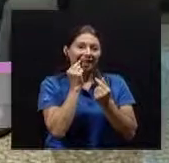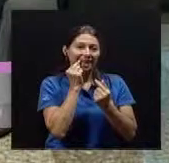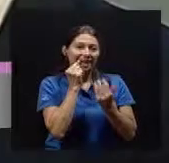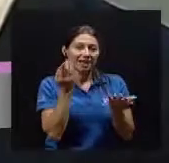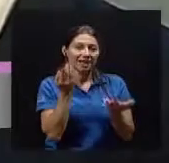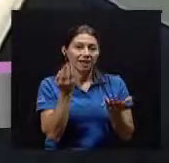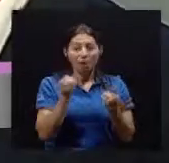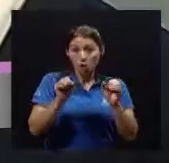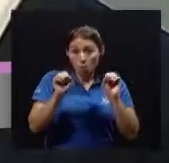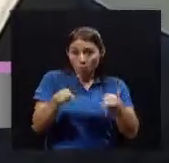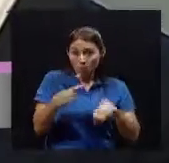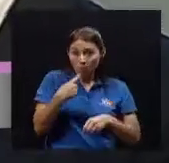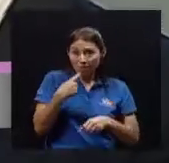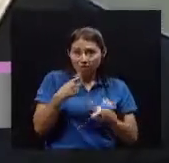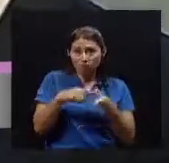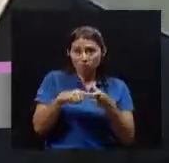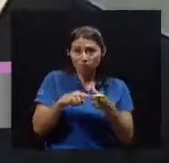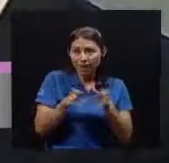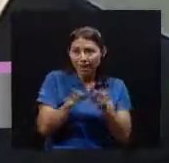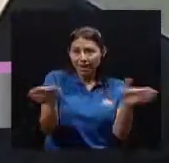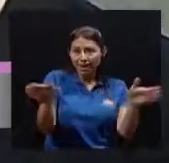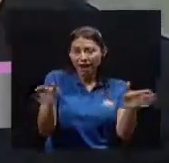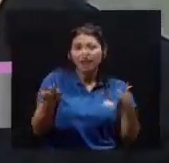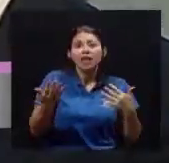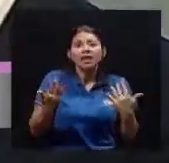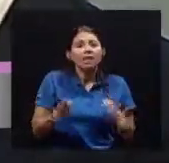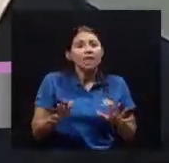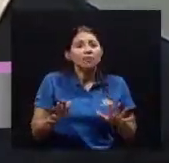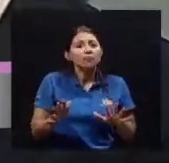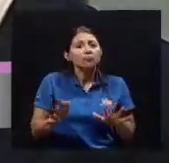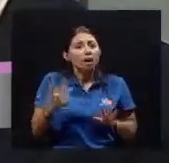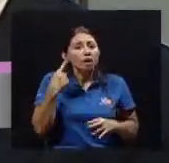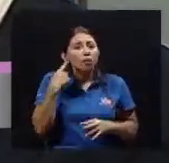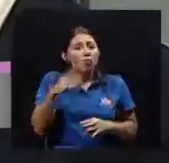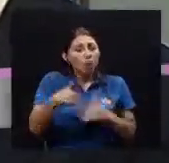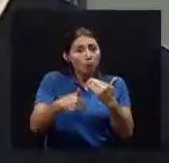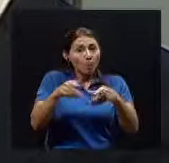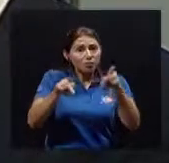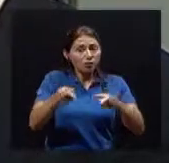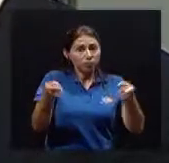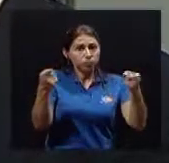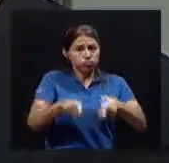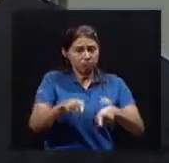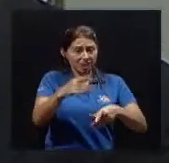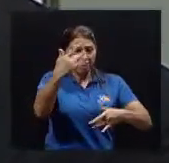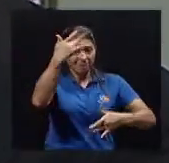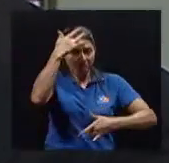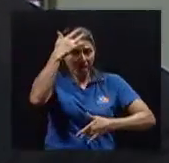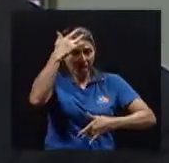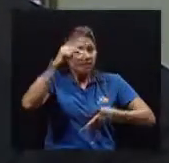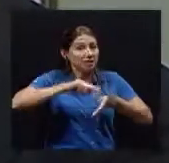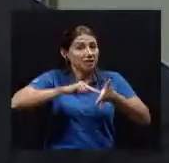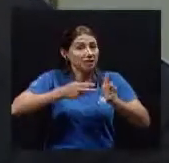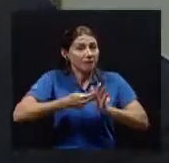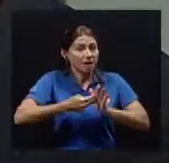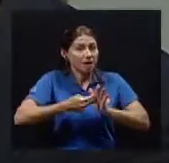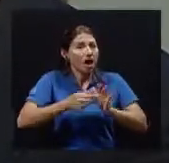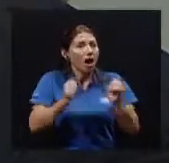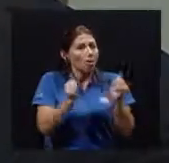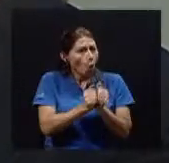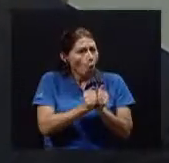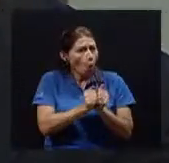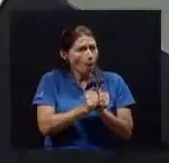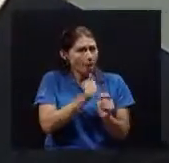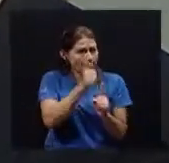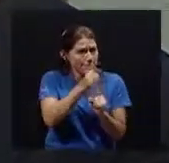Entonces Básicamente Con lo que hablamos Que gran peso De que se manifiesten Estas enfermedades Tienen que ver Con la conducta Con la